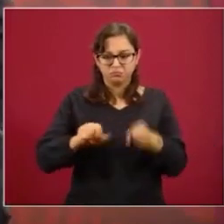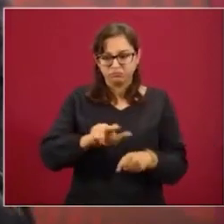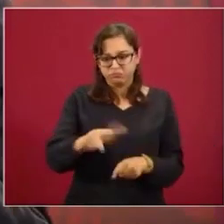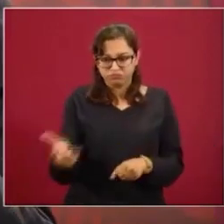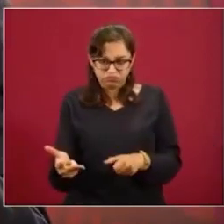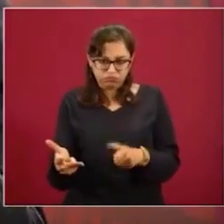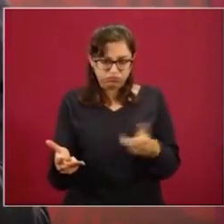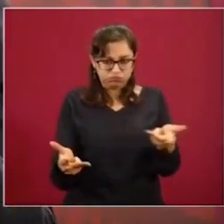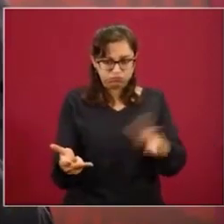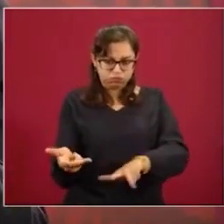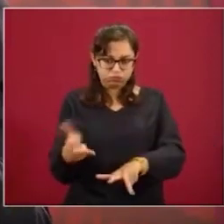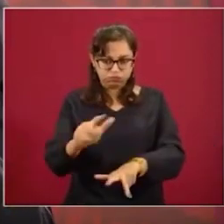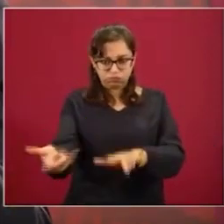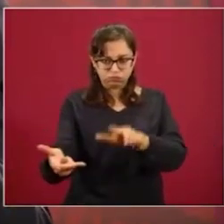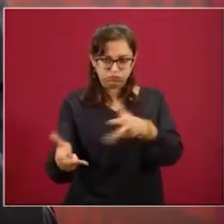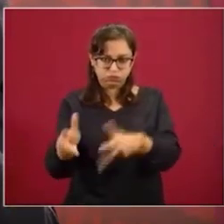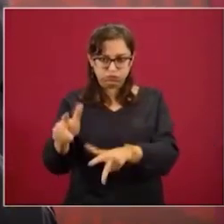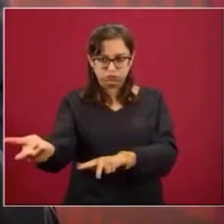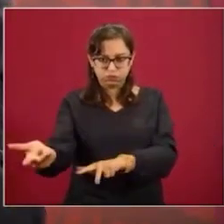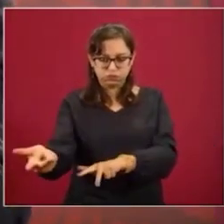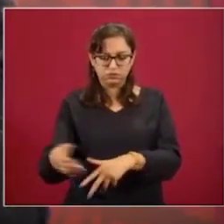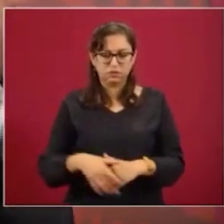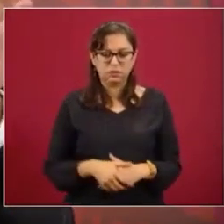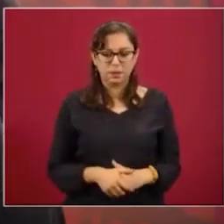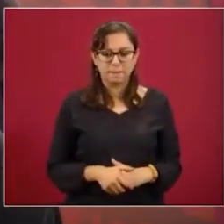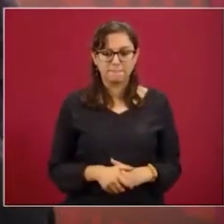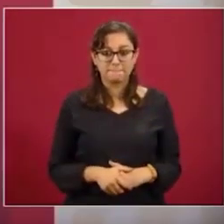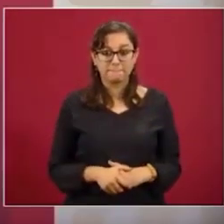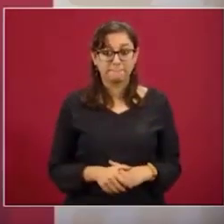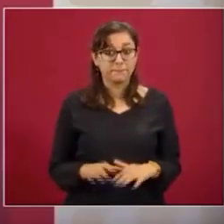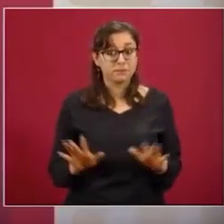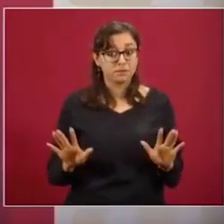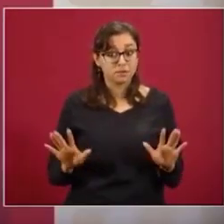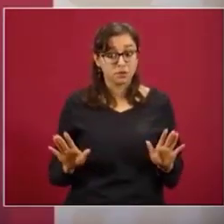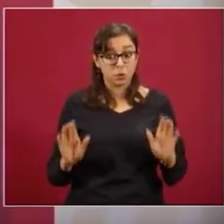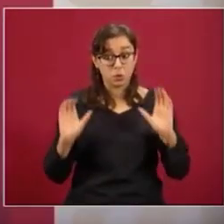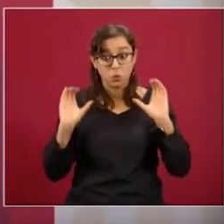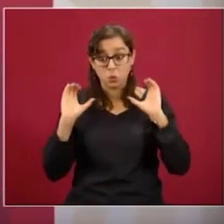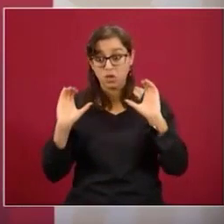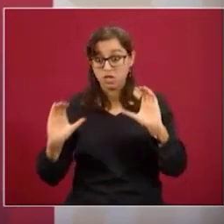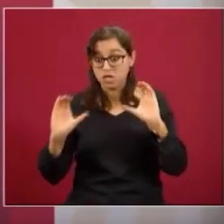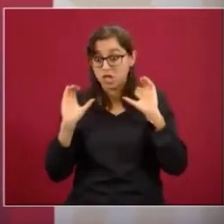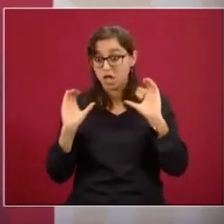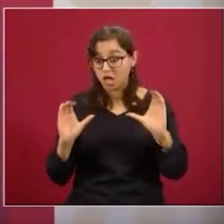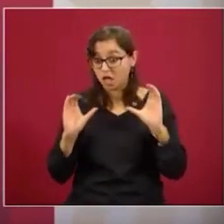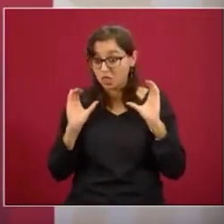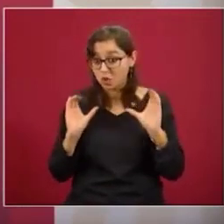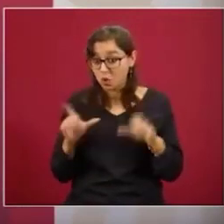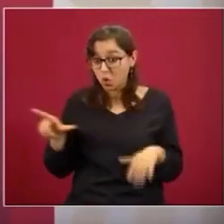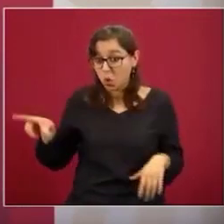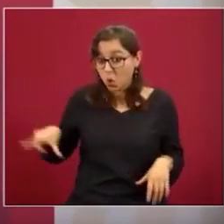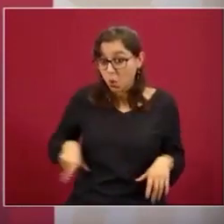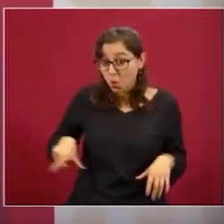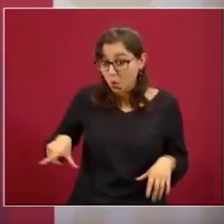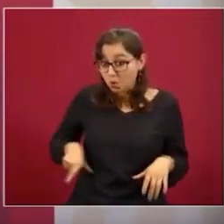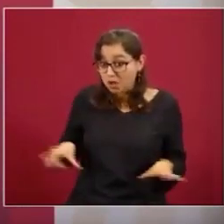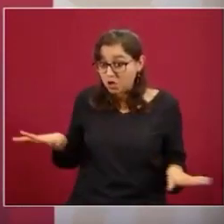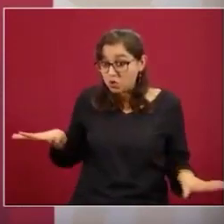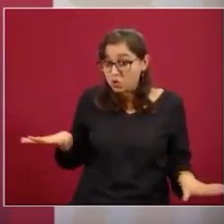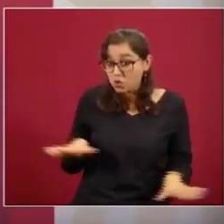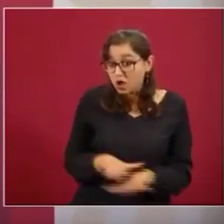si hay un cambio, miren lo que va a pasar,